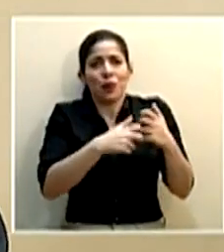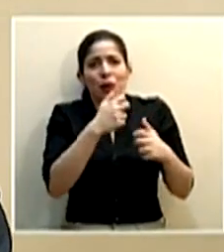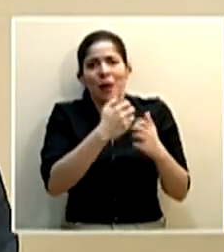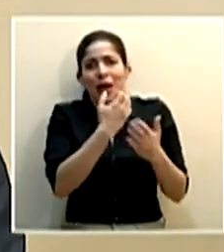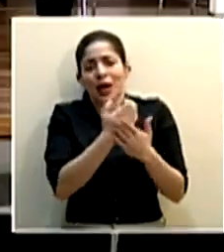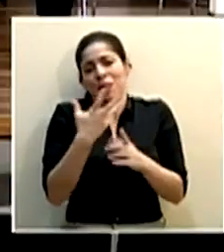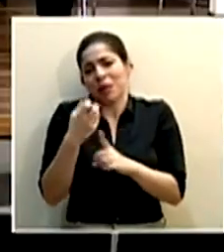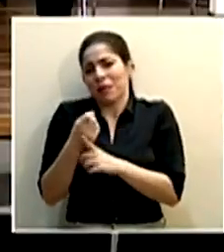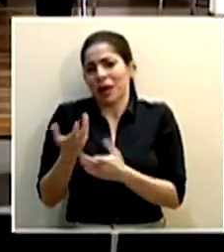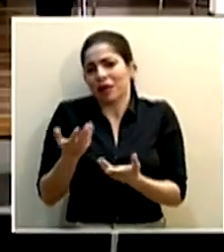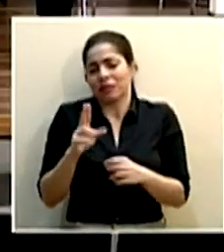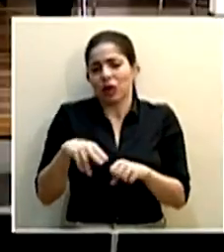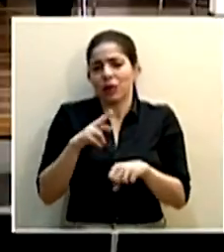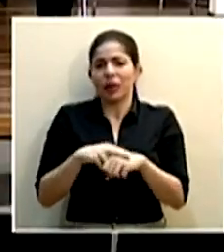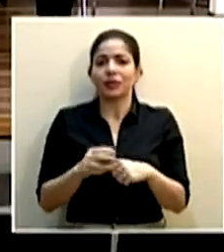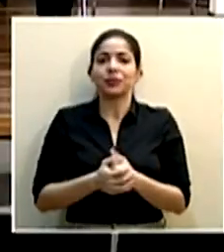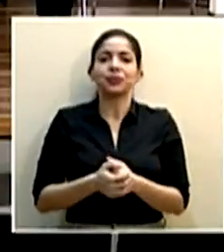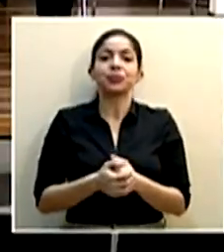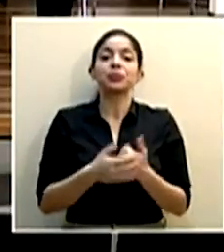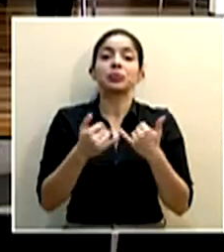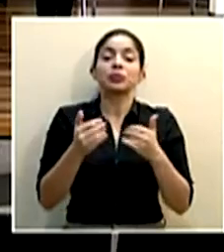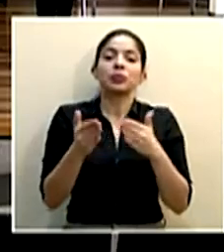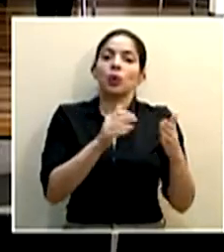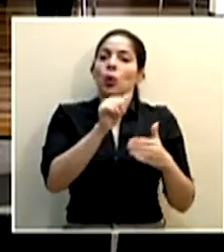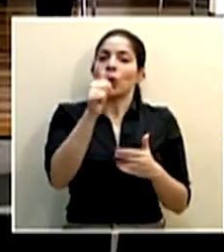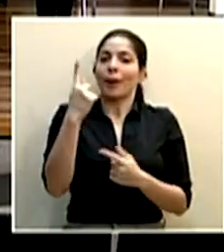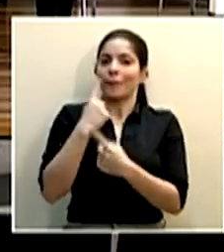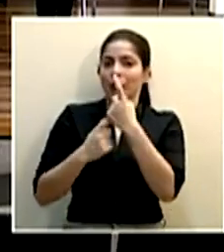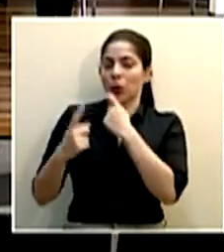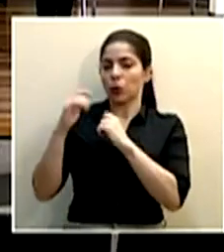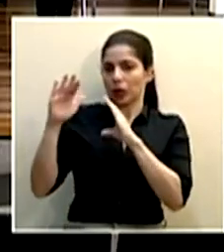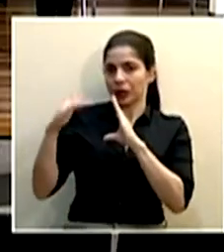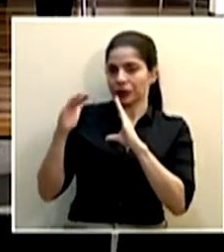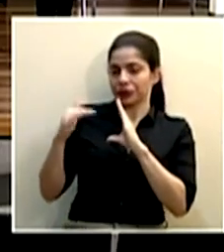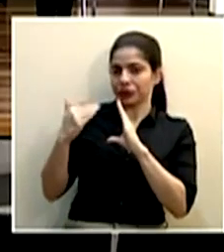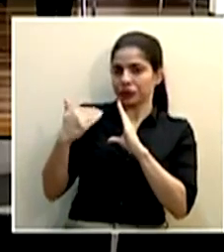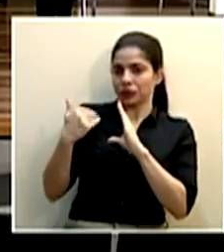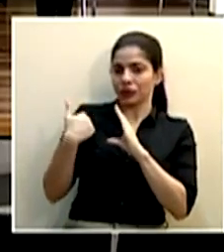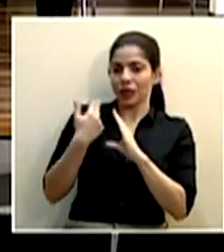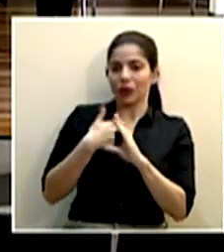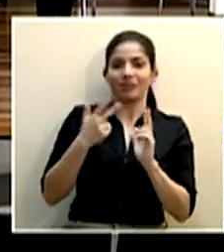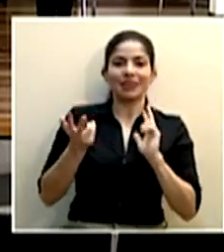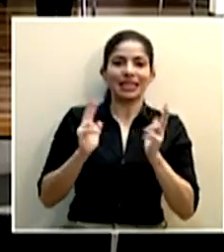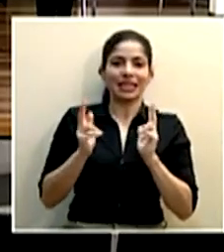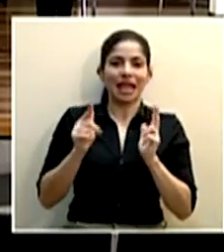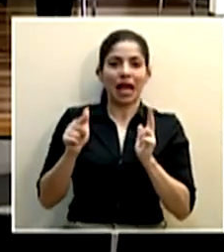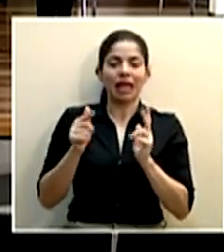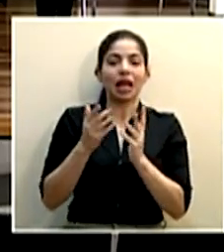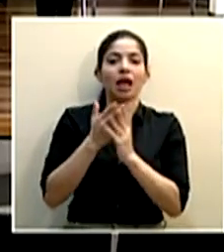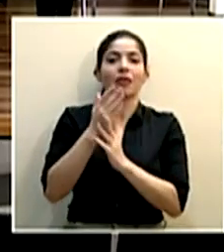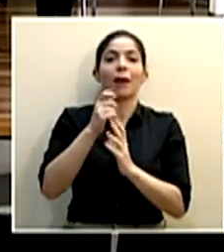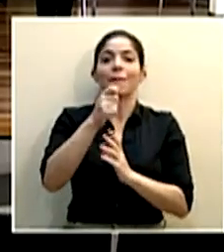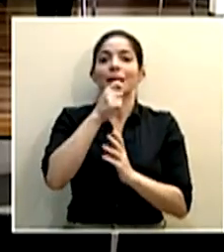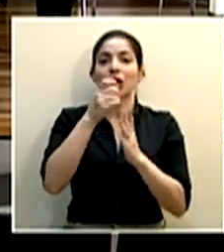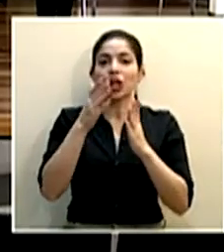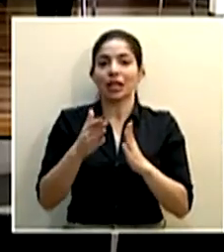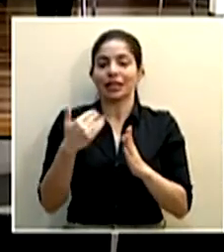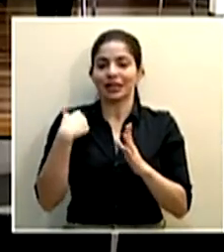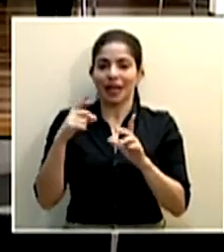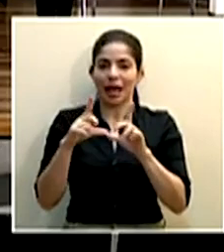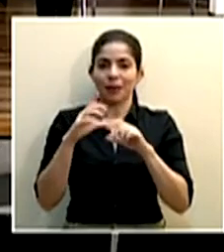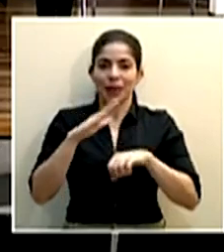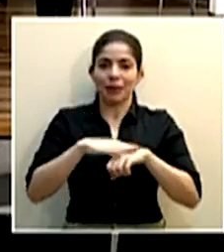económica continuamos con otras consultas que nos han llegado a nuestro chat por medio de los periodistas acreditados